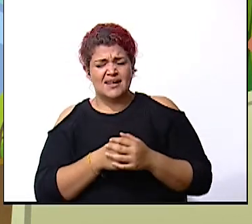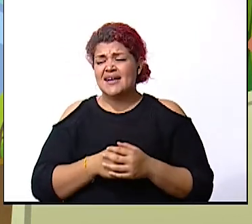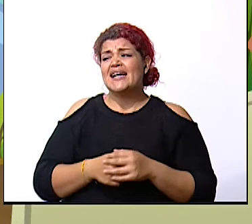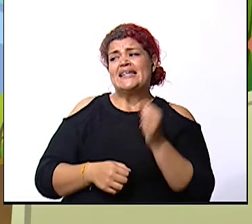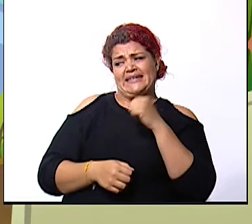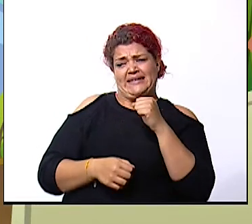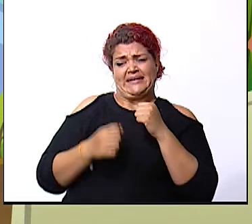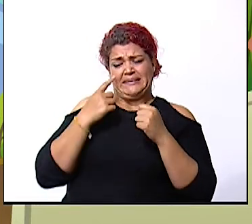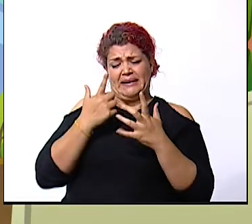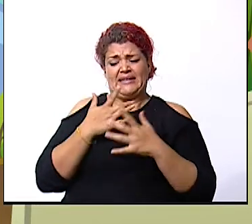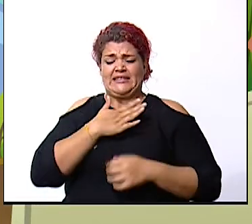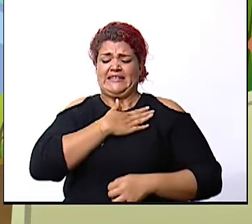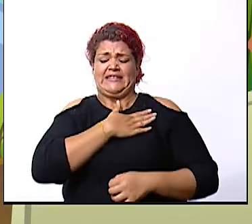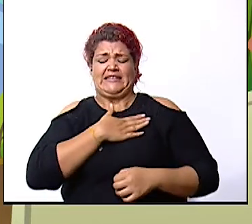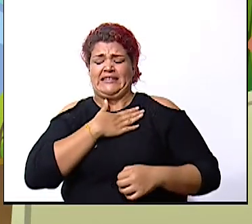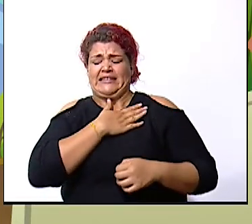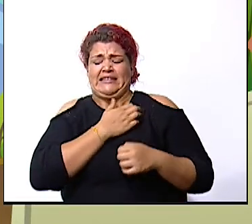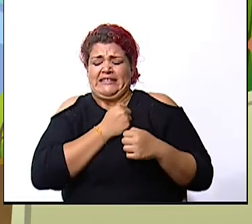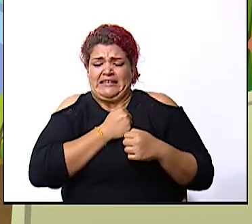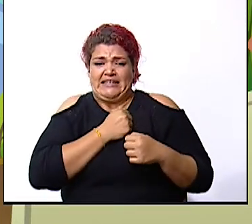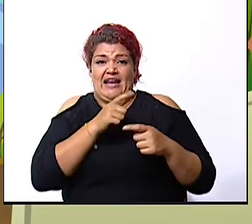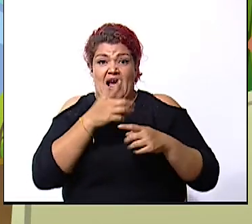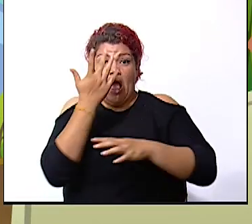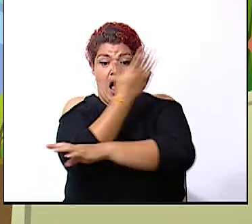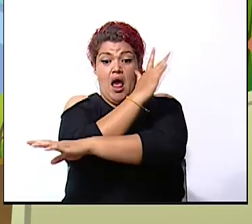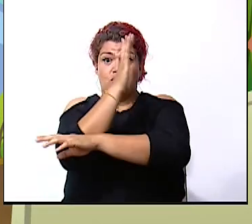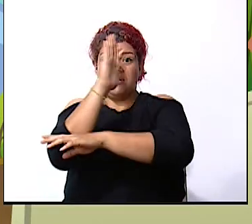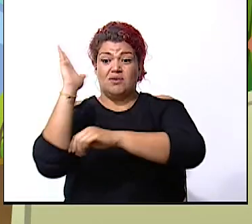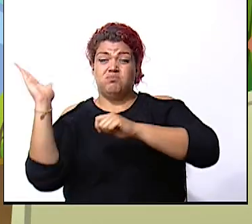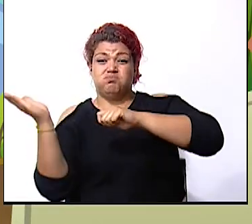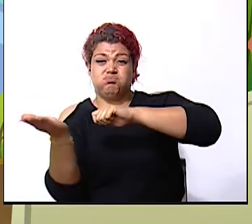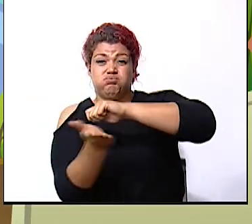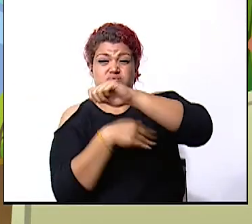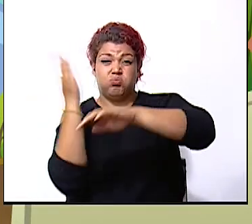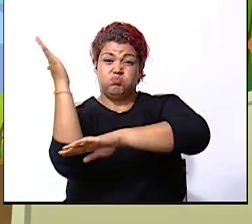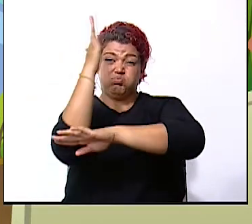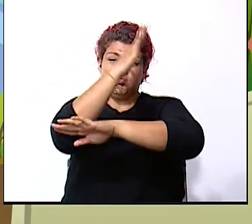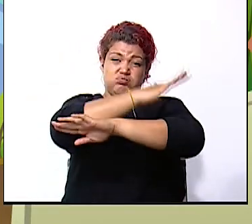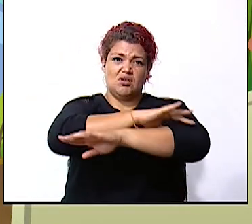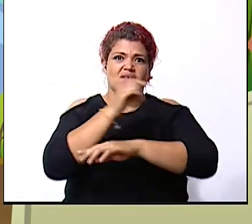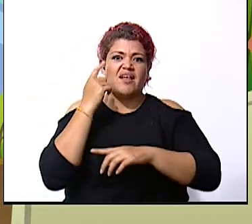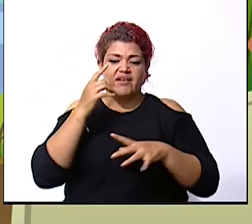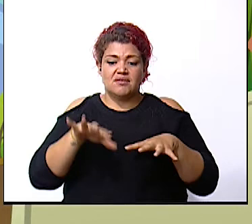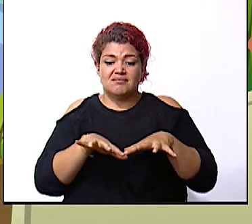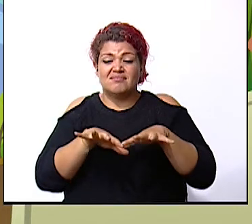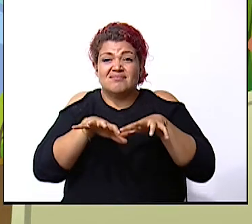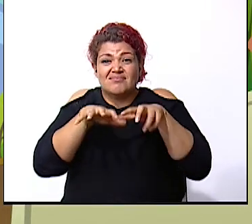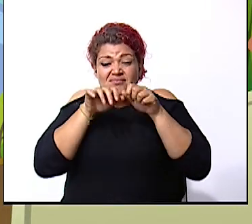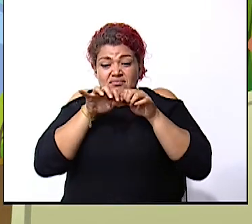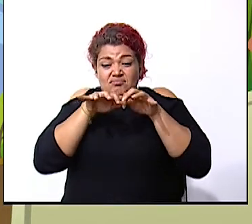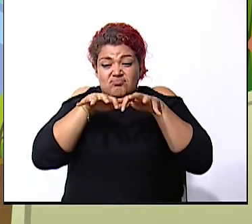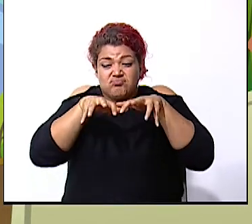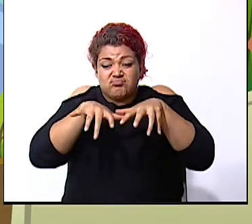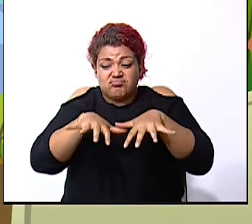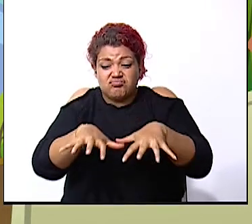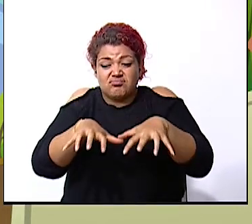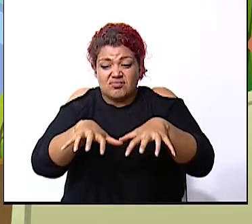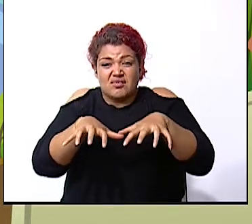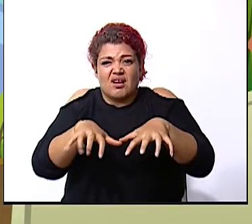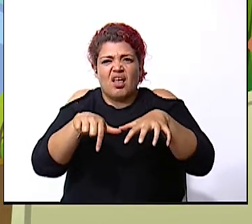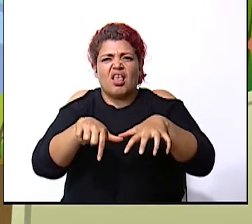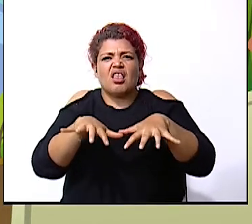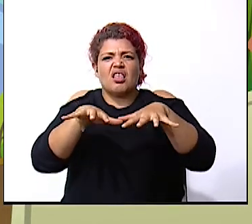lamentablemente a la hora de talar los árboles las raíces quedan ahí un poquito sueltas